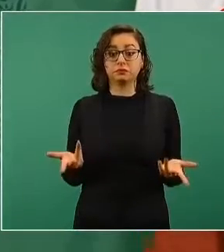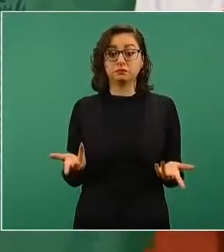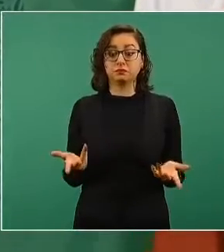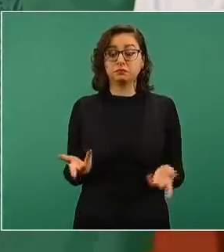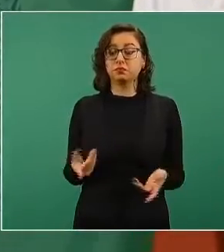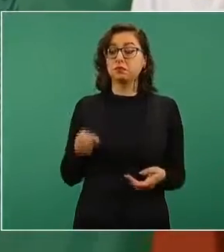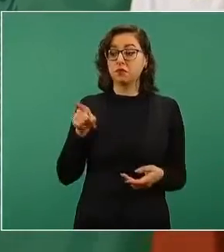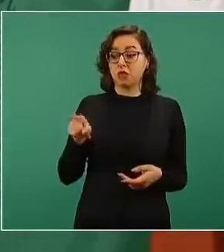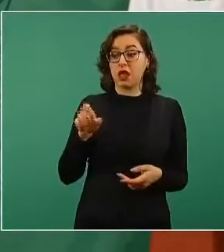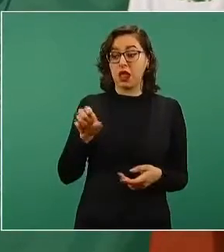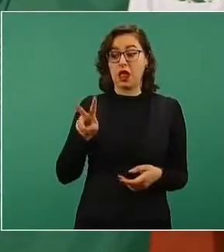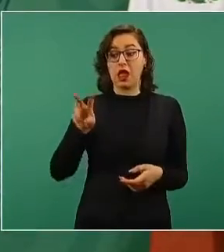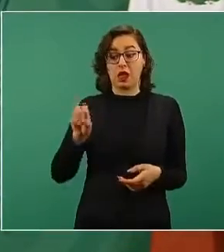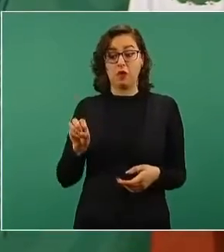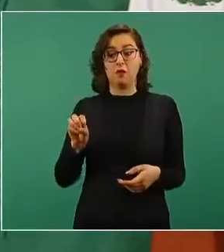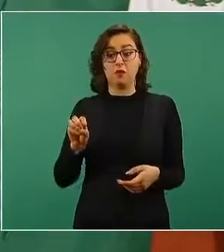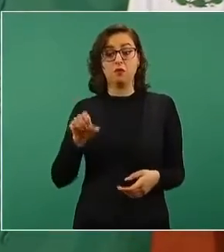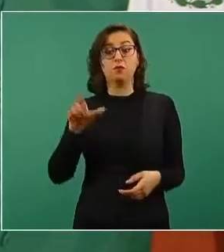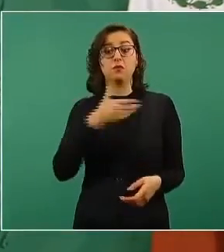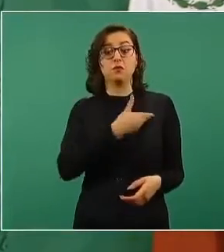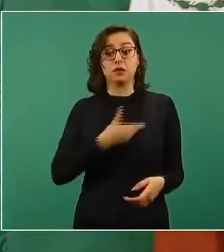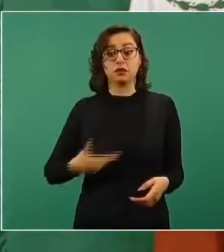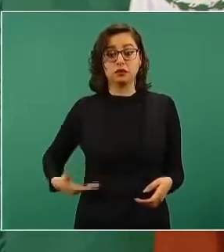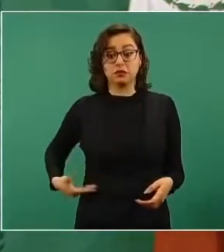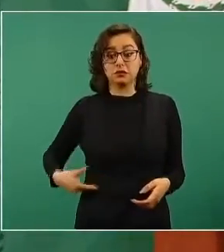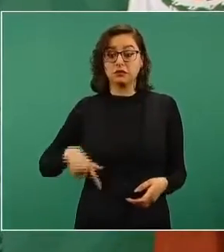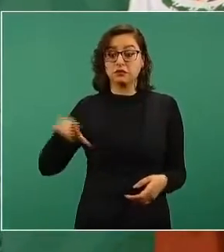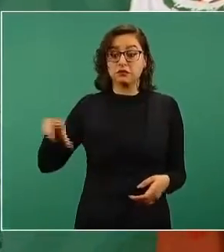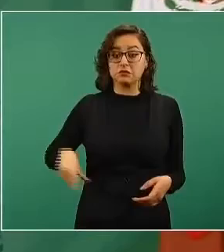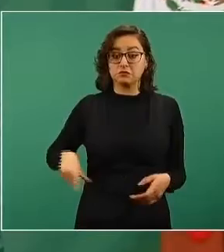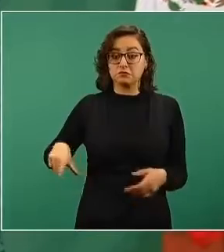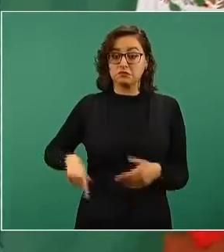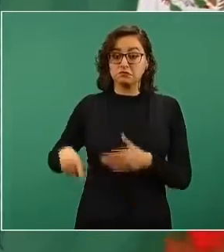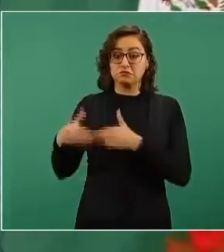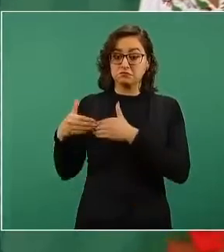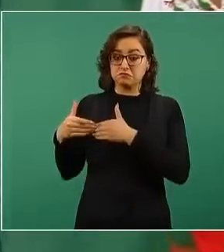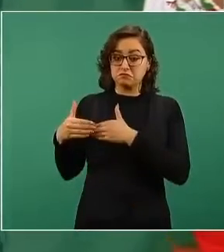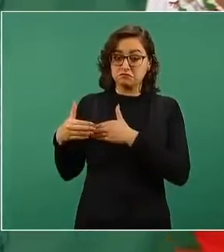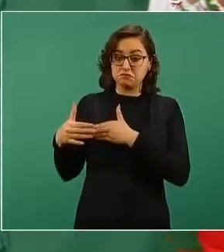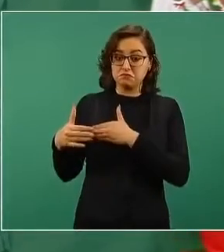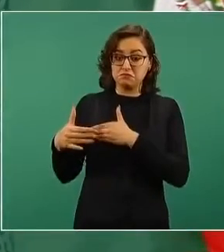complicada.